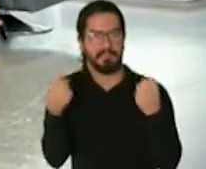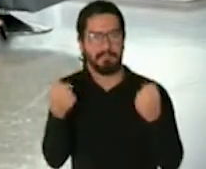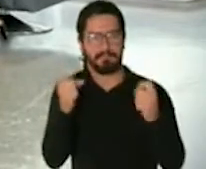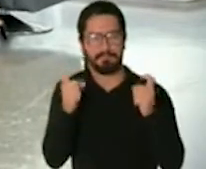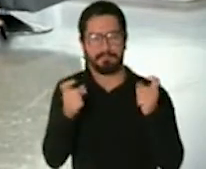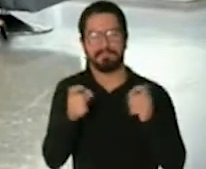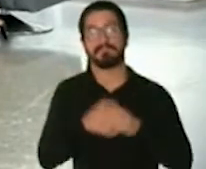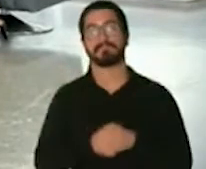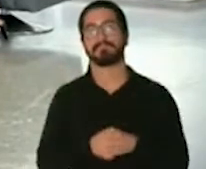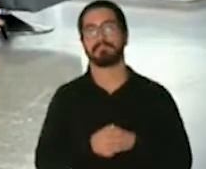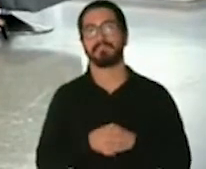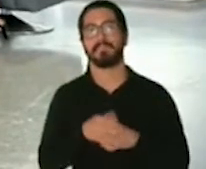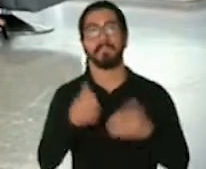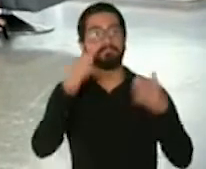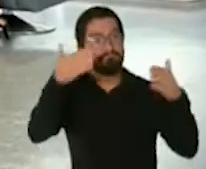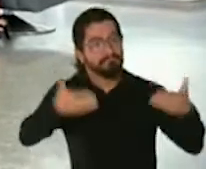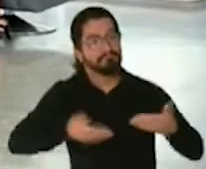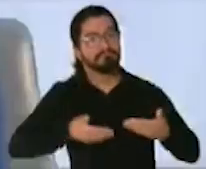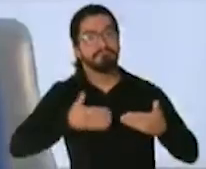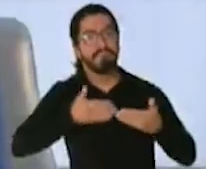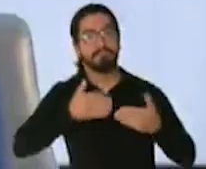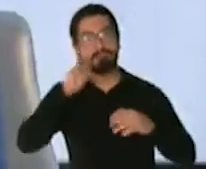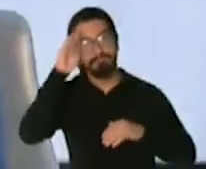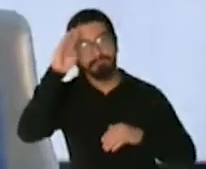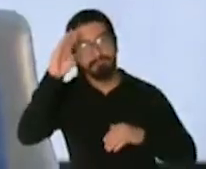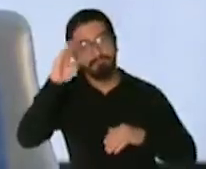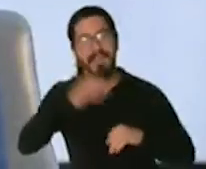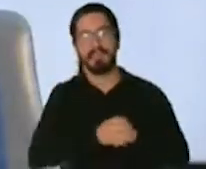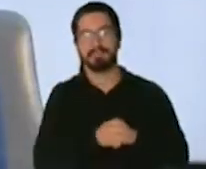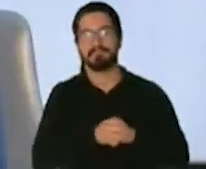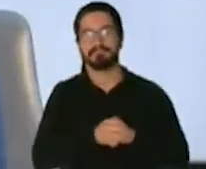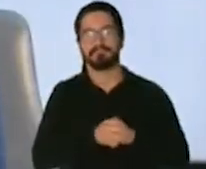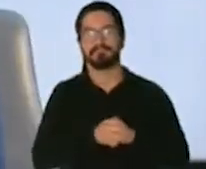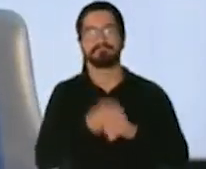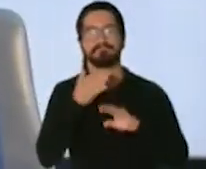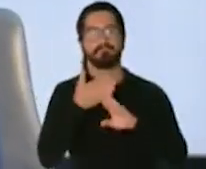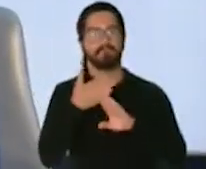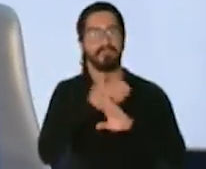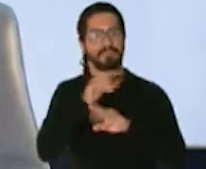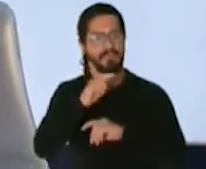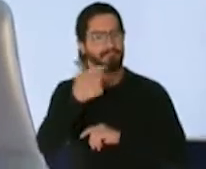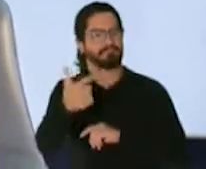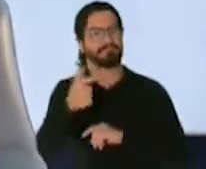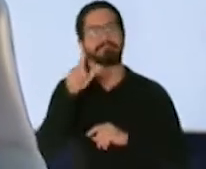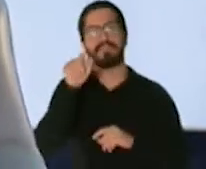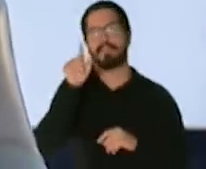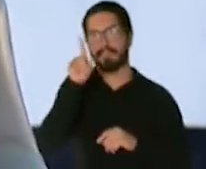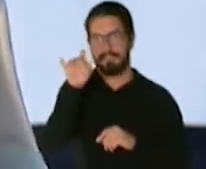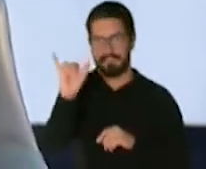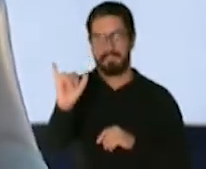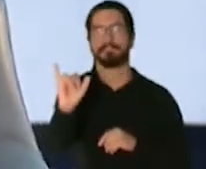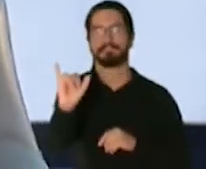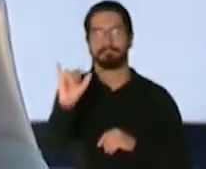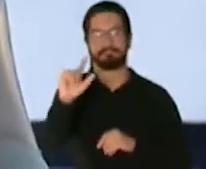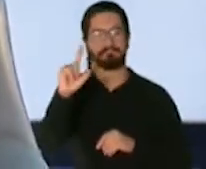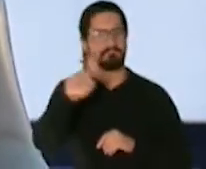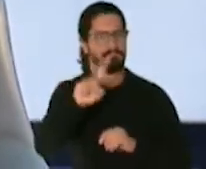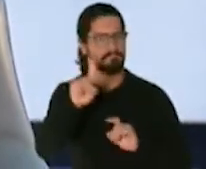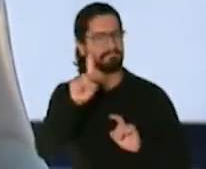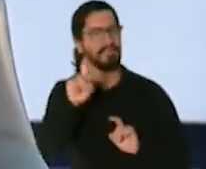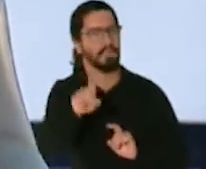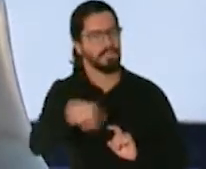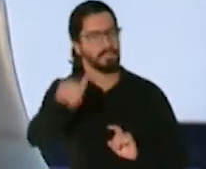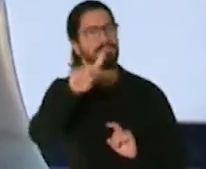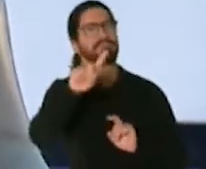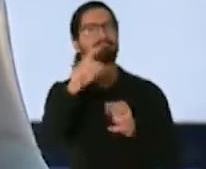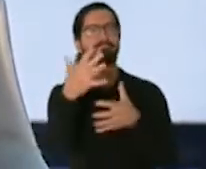Bienvenido doctor pues antes de que Lili de pasarle allá al batón a Lili quería preguntarle sobre la prioridad número uno sé que